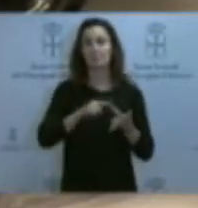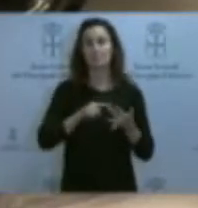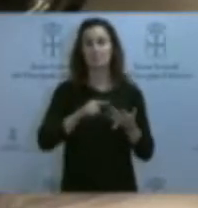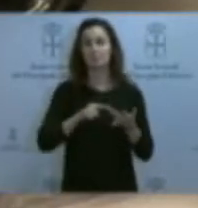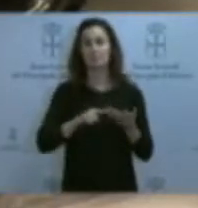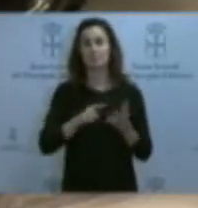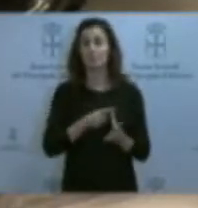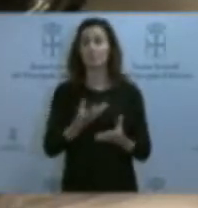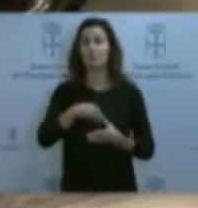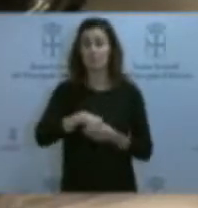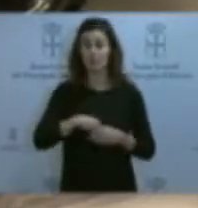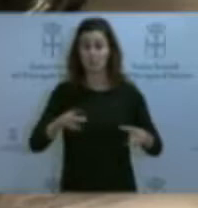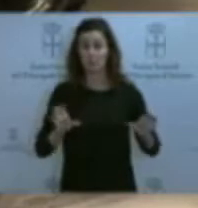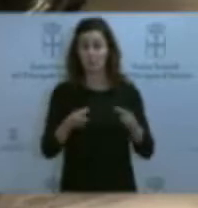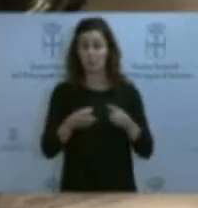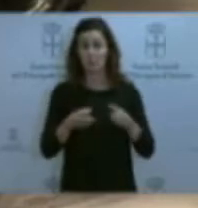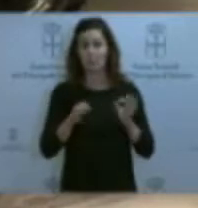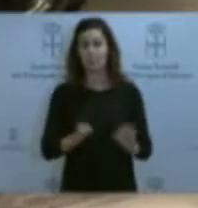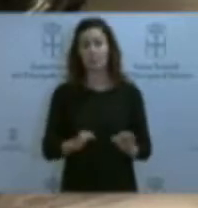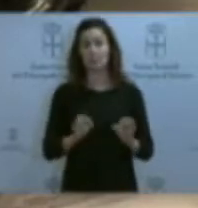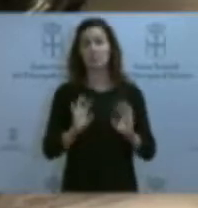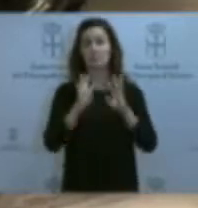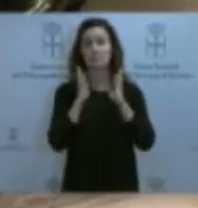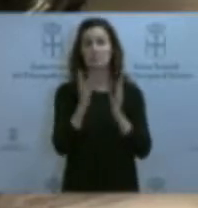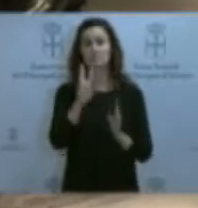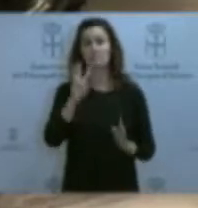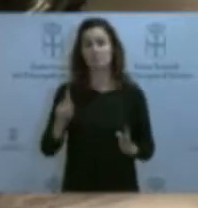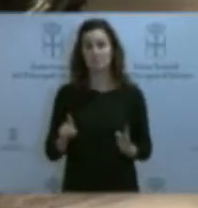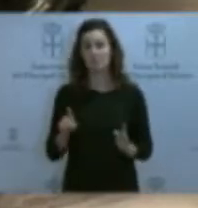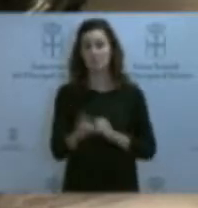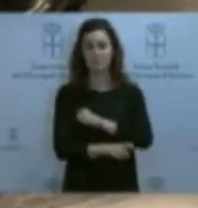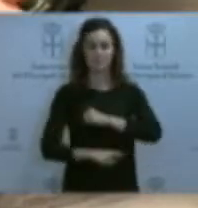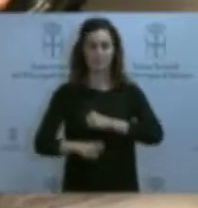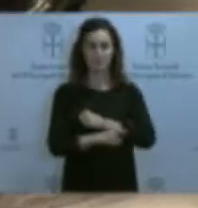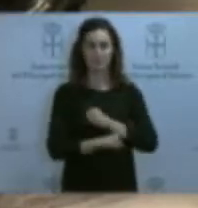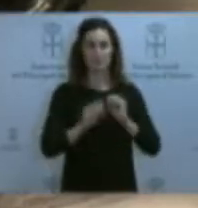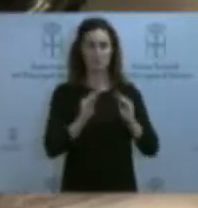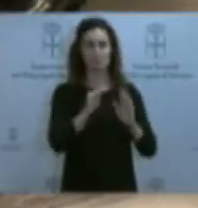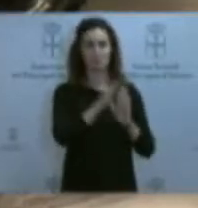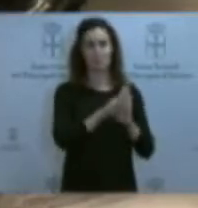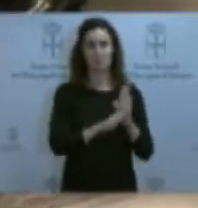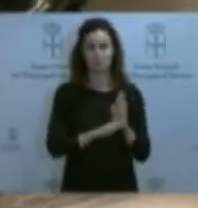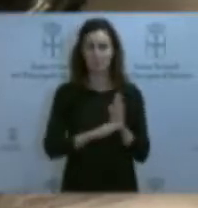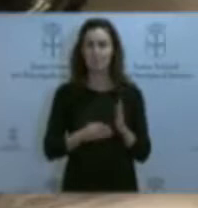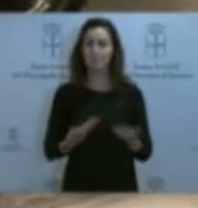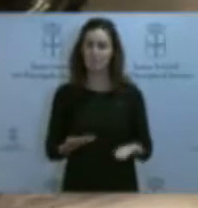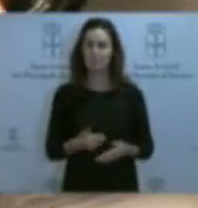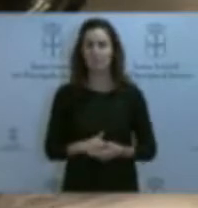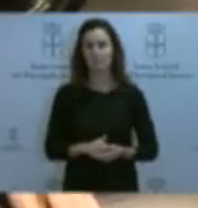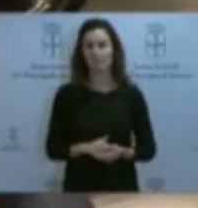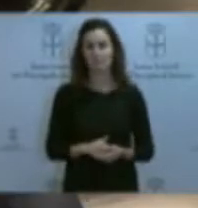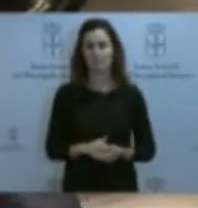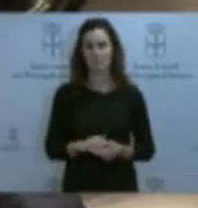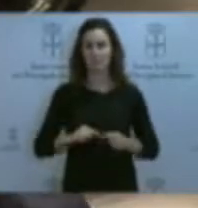Y, asimismo, en el Consejo de 31 de agosto, se adoptaron una serie de medidas, de